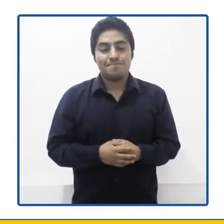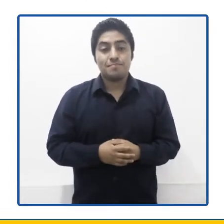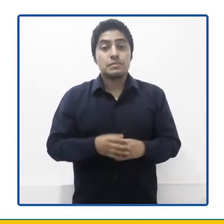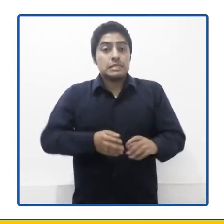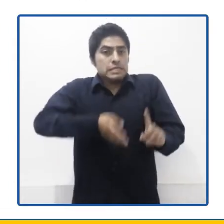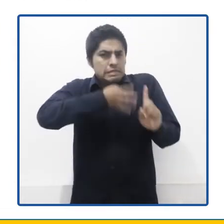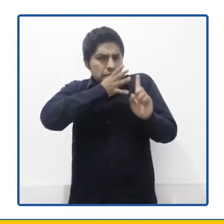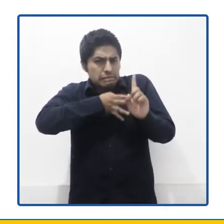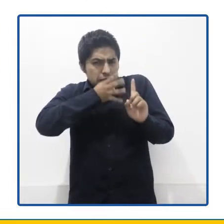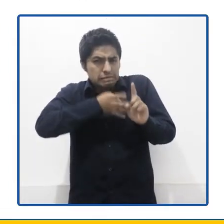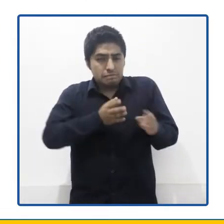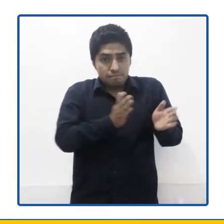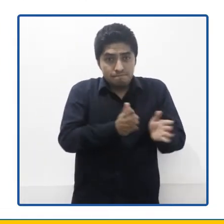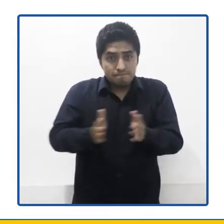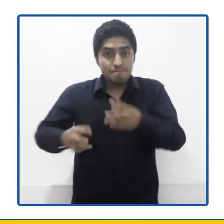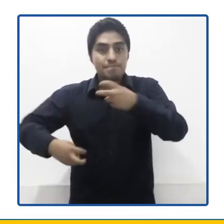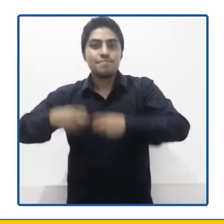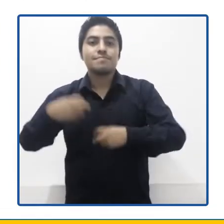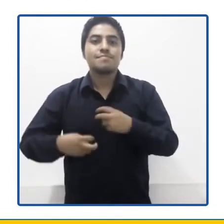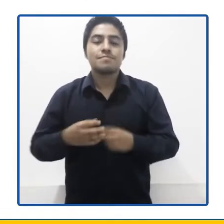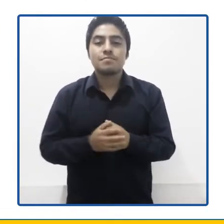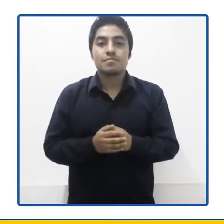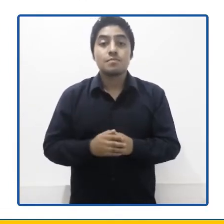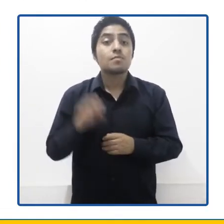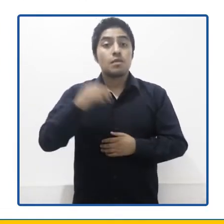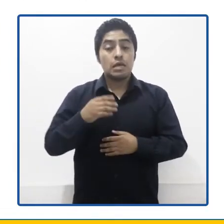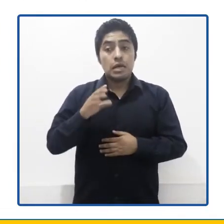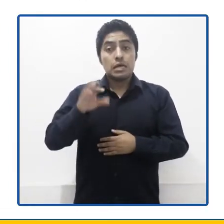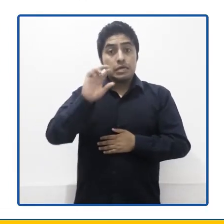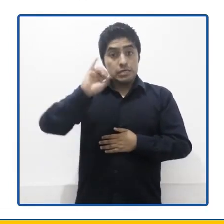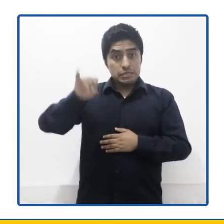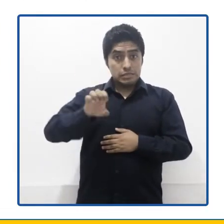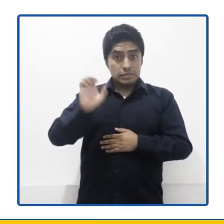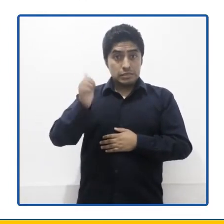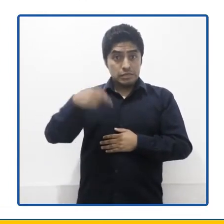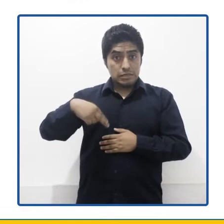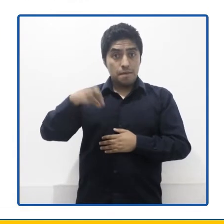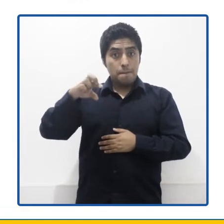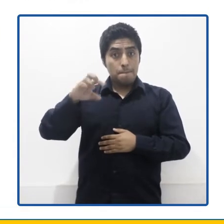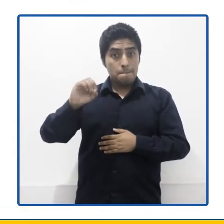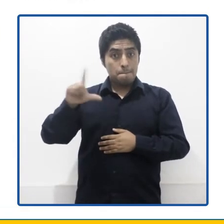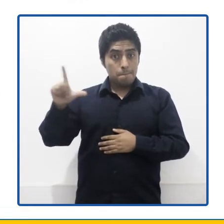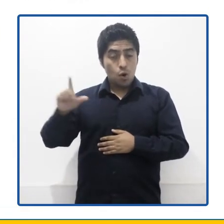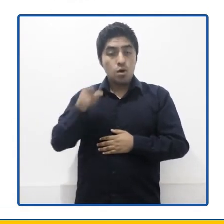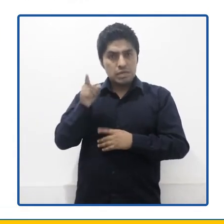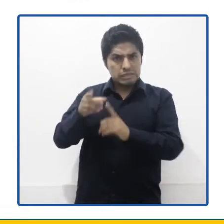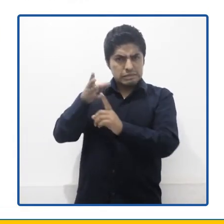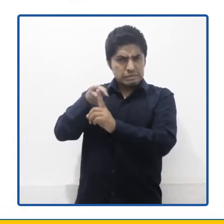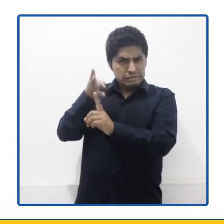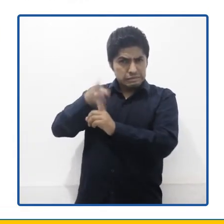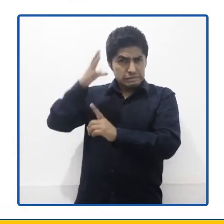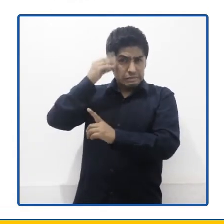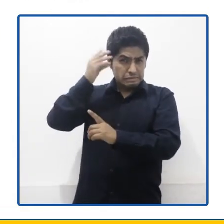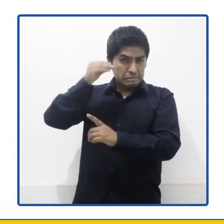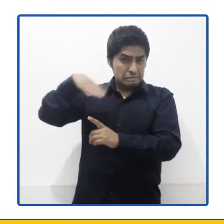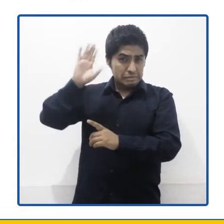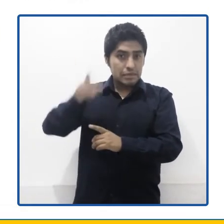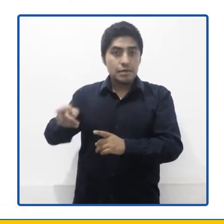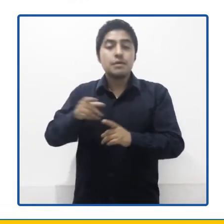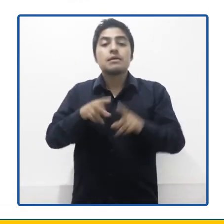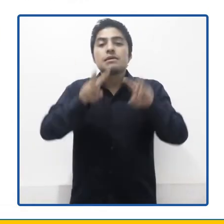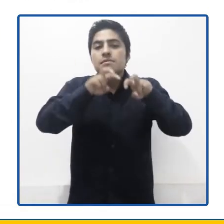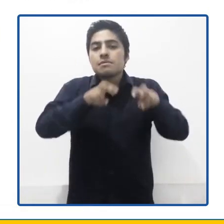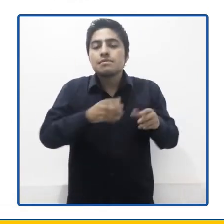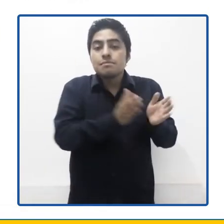Análisis de la estructura del conflicto. Según John Paul Lederach, especialista en resolución de conflictos, la